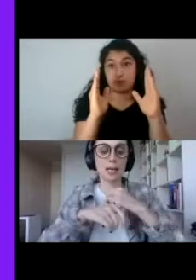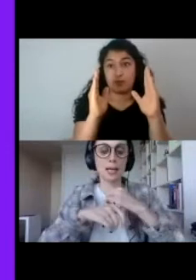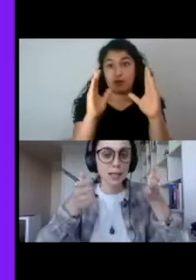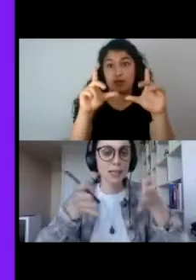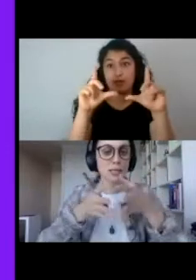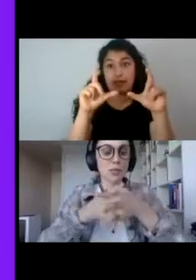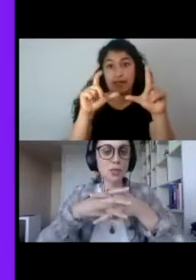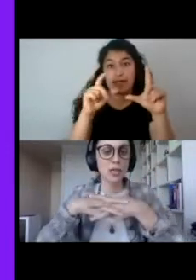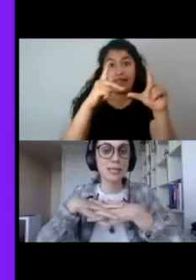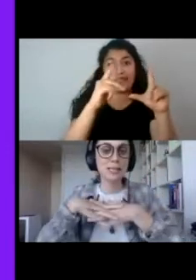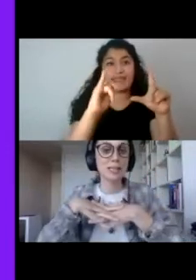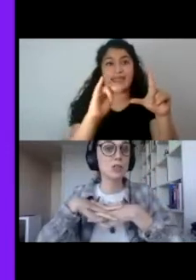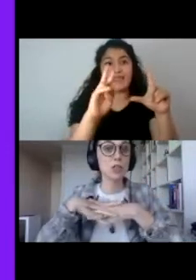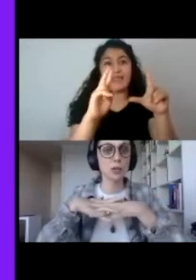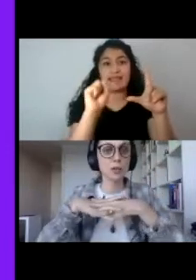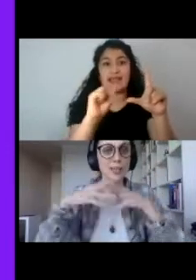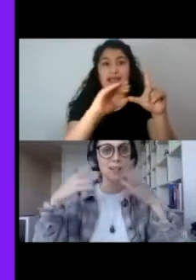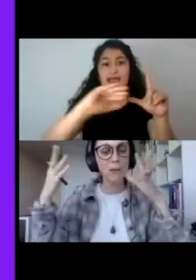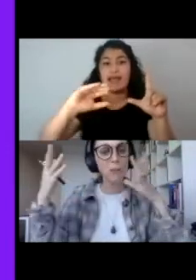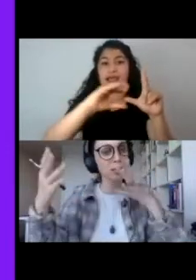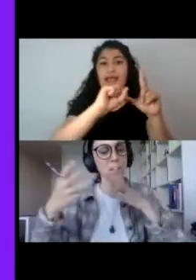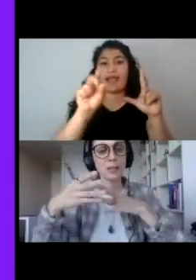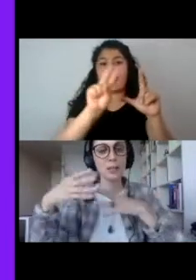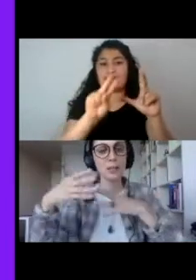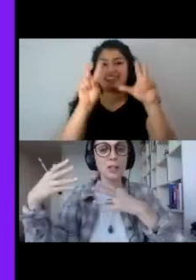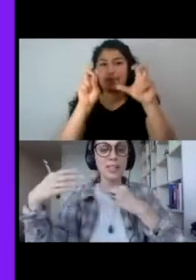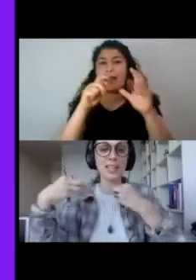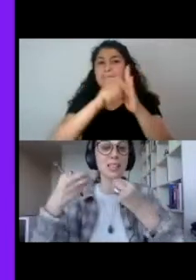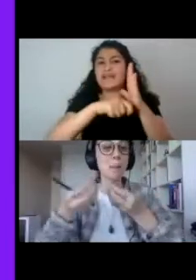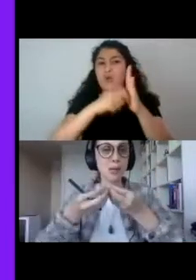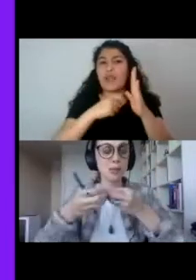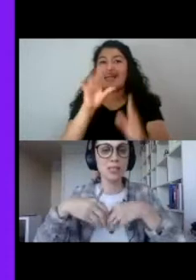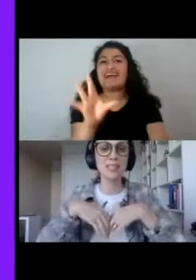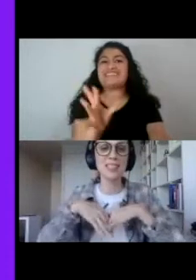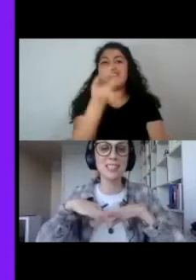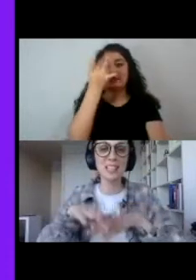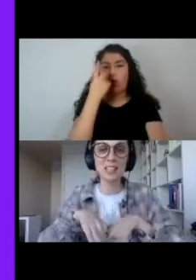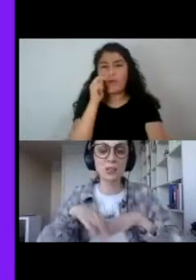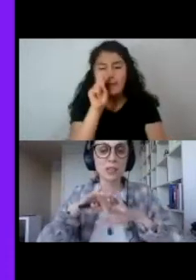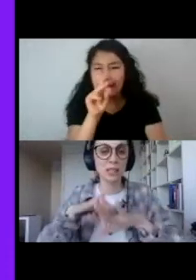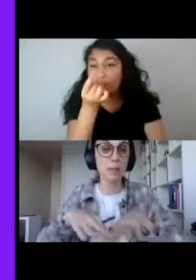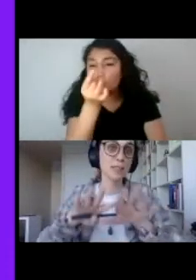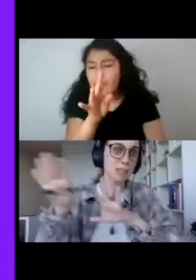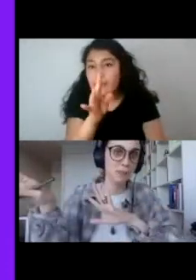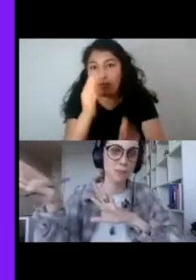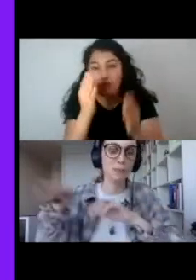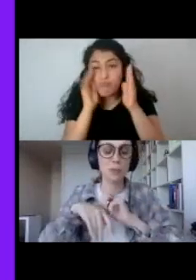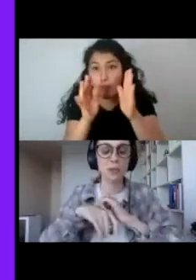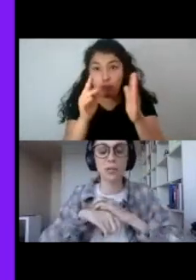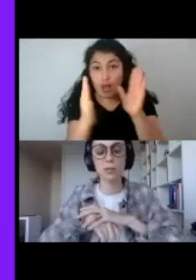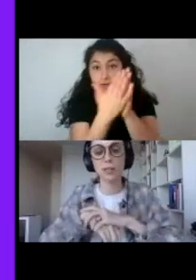Kira Kass, ¿no? Con la selección. Ya vemos este imaginario desde la tapa, o sea, sin ni siquiera leer la contratapa, que se las